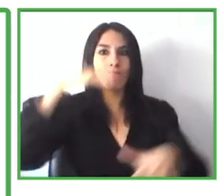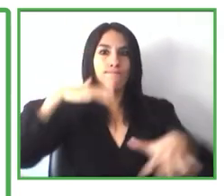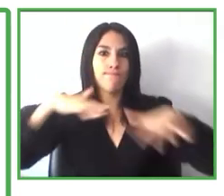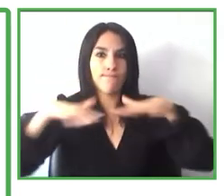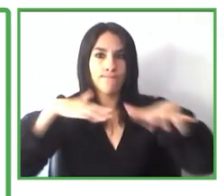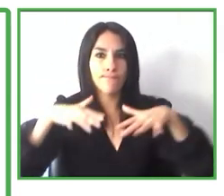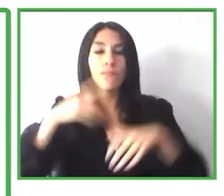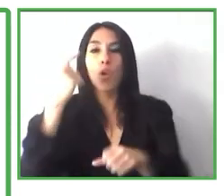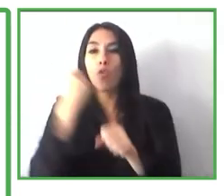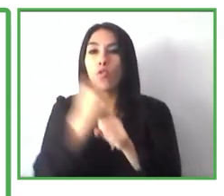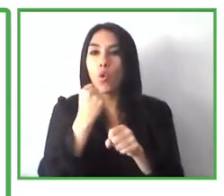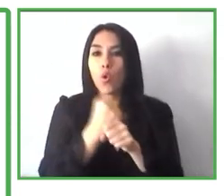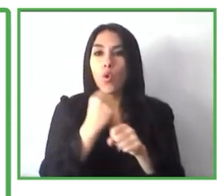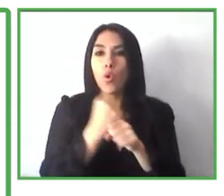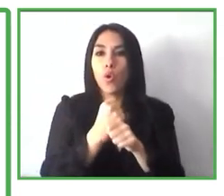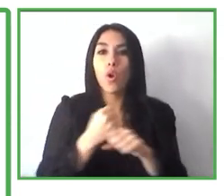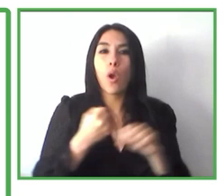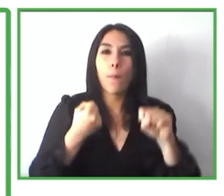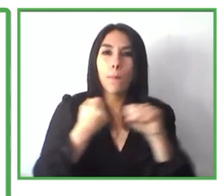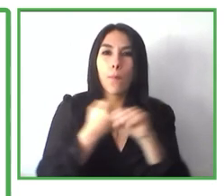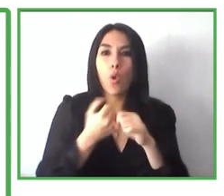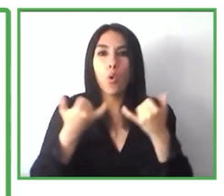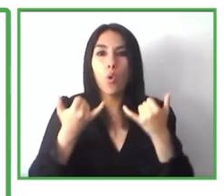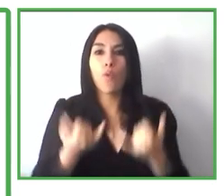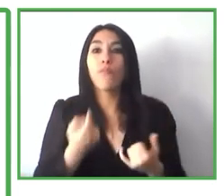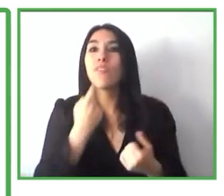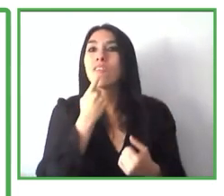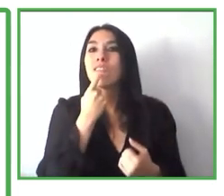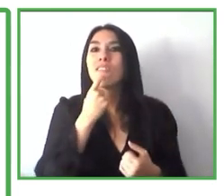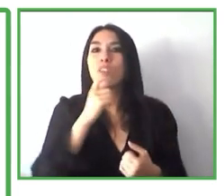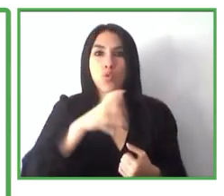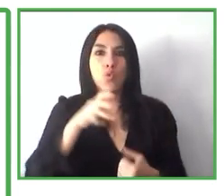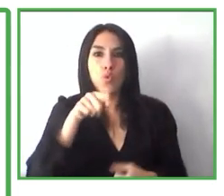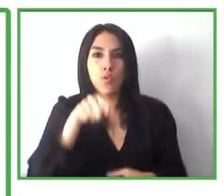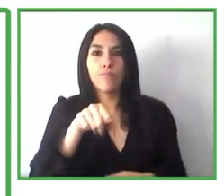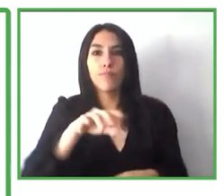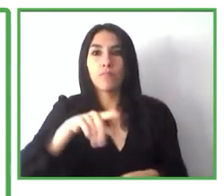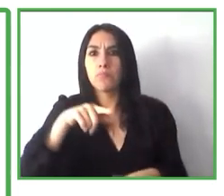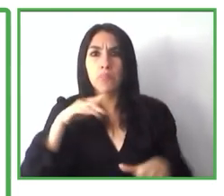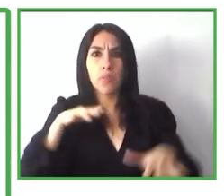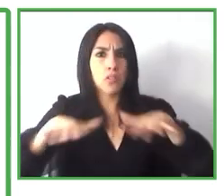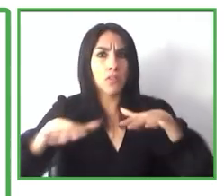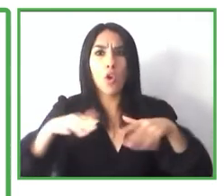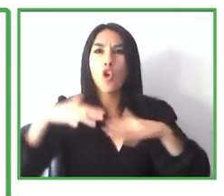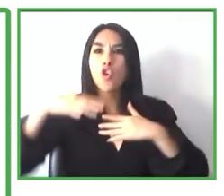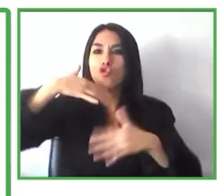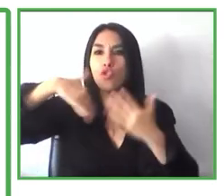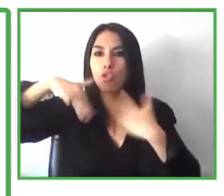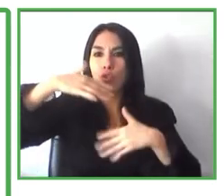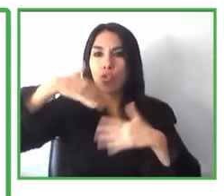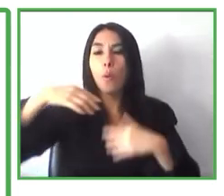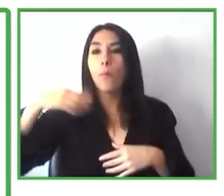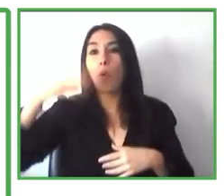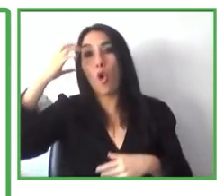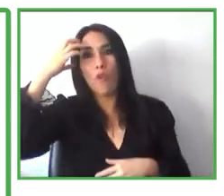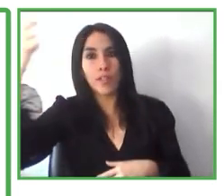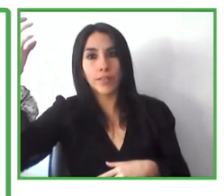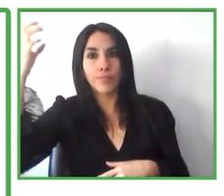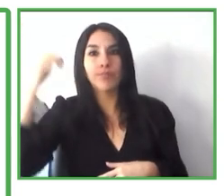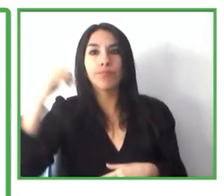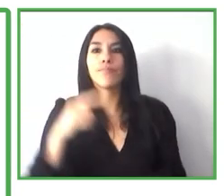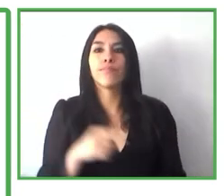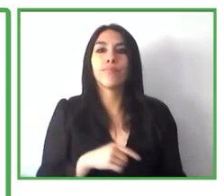Nosotros somos parte de los servicios sociales de la municipalidad de Helsinki y estamos también financiados por la ciudad.